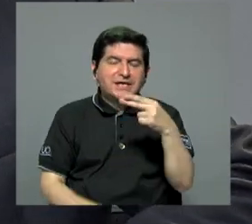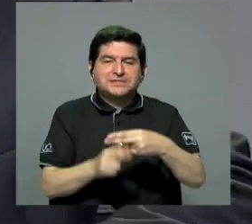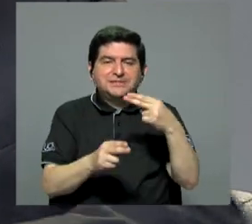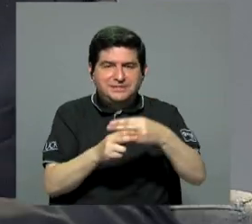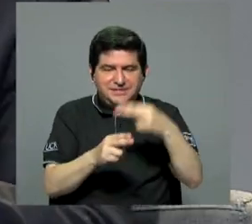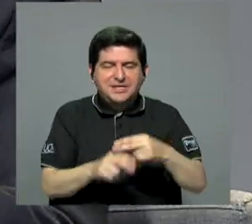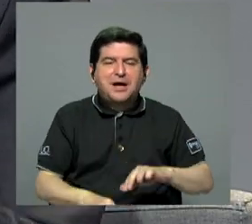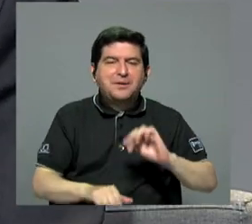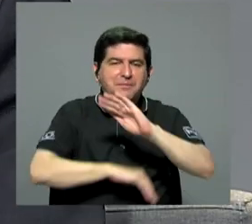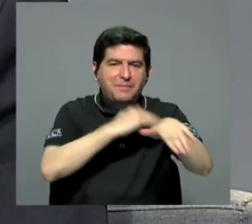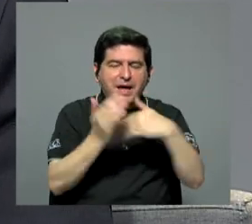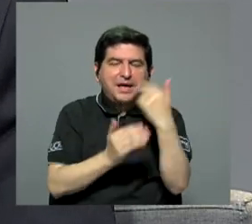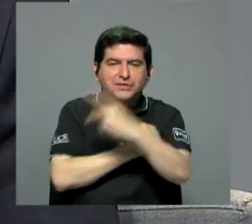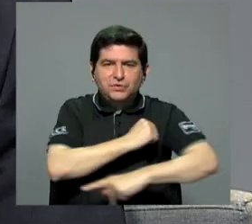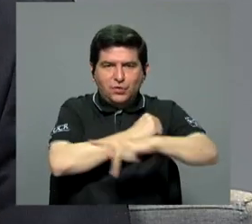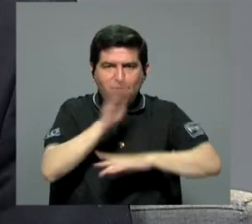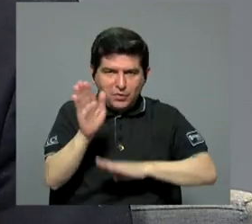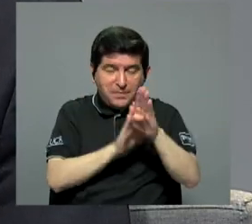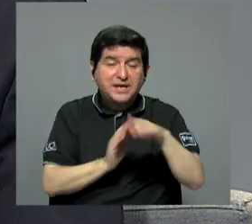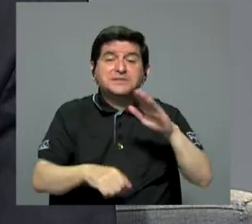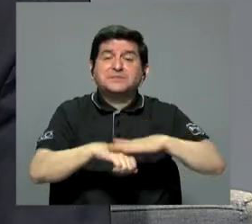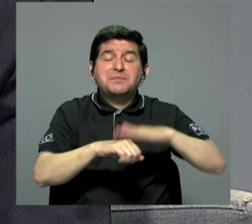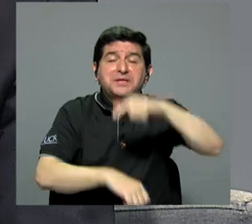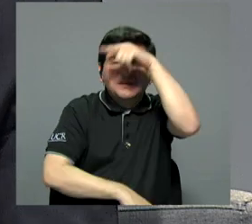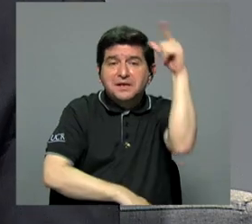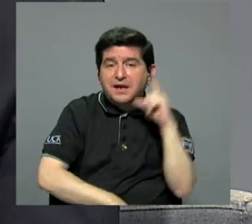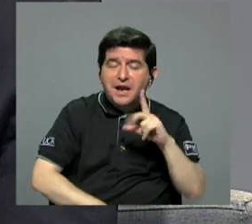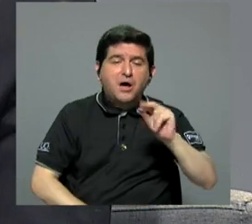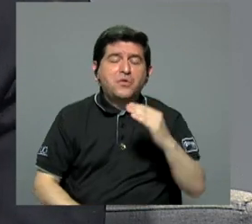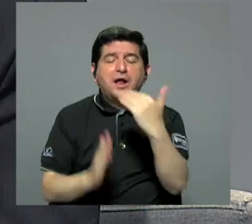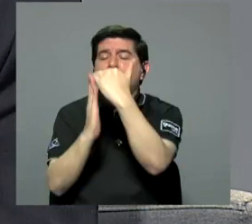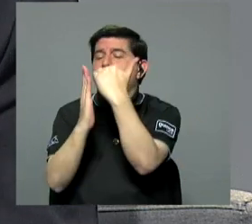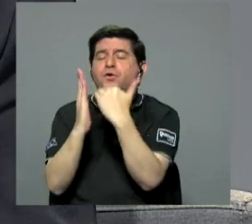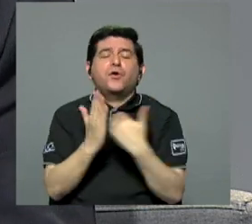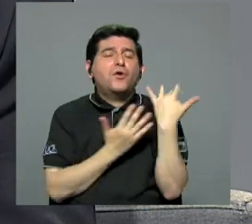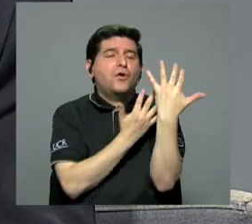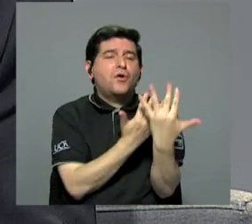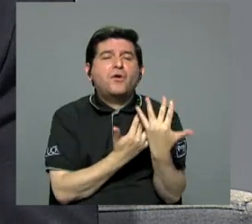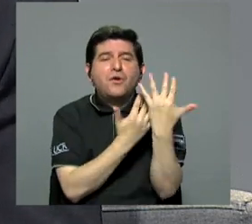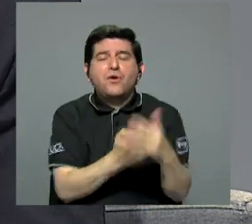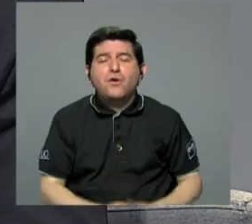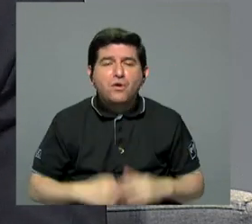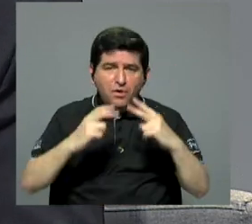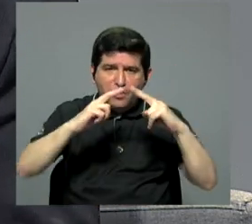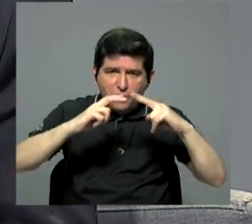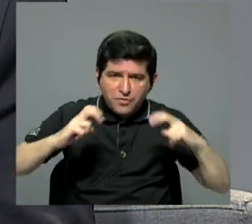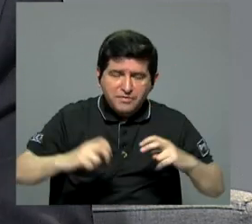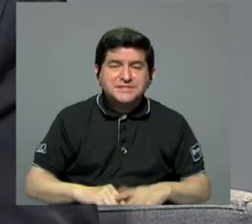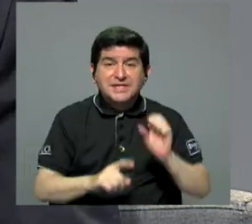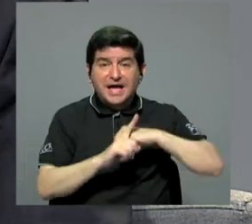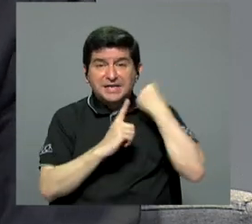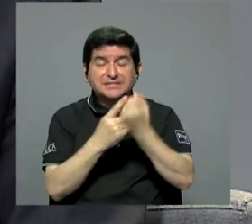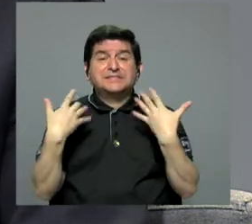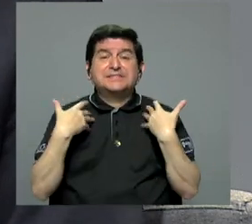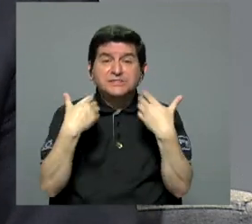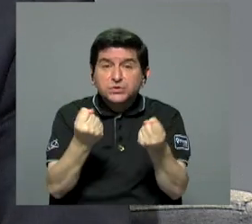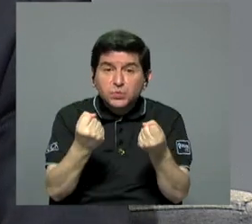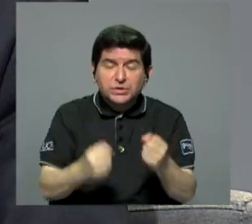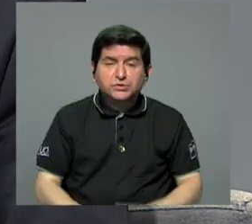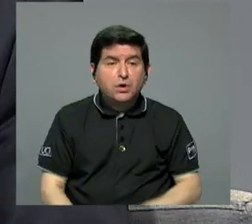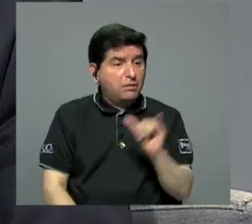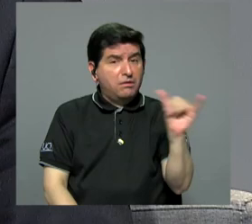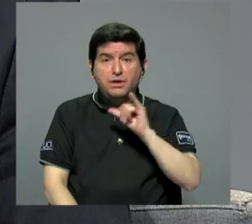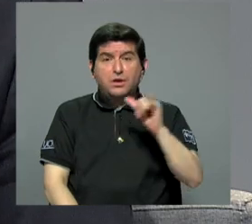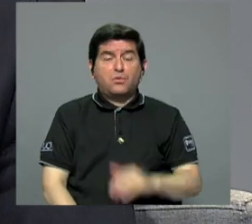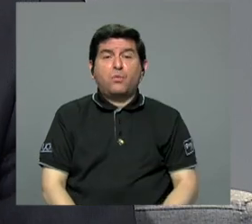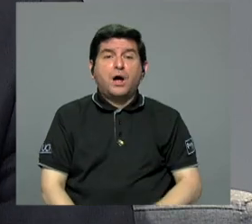desarrollado. Y eso permitirá que a Laura Martínez no la tengamos en una lista de espera esperando a que le revisen una situación de salud, porque